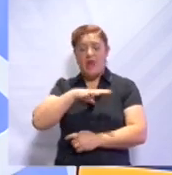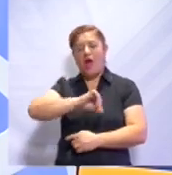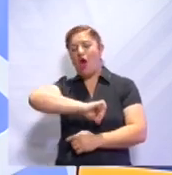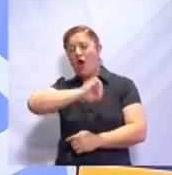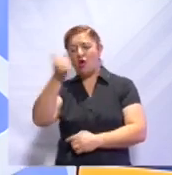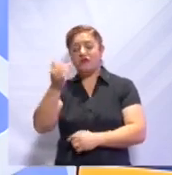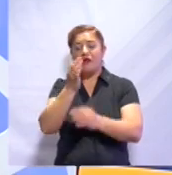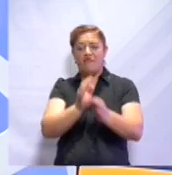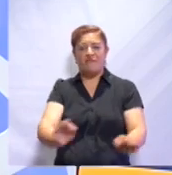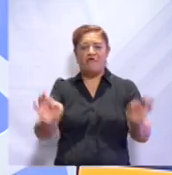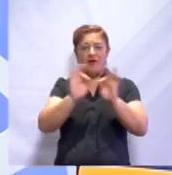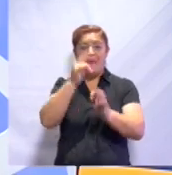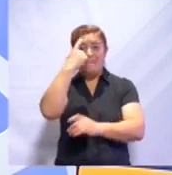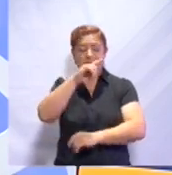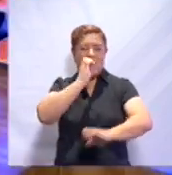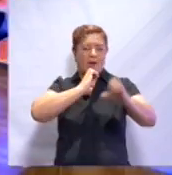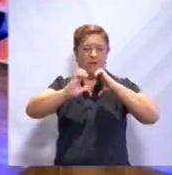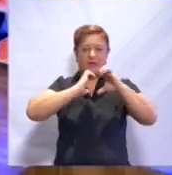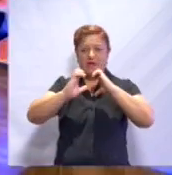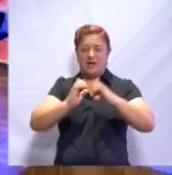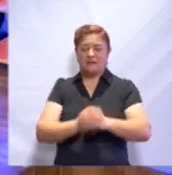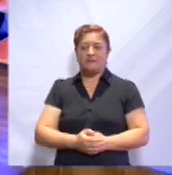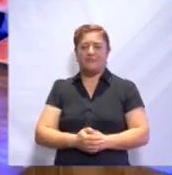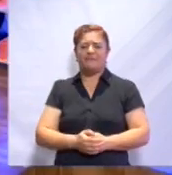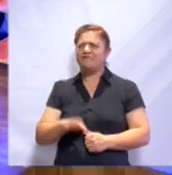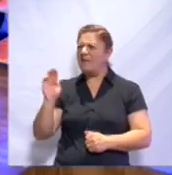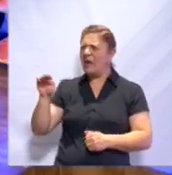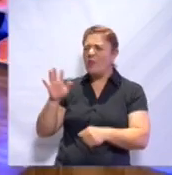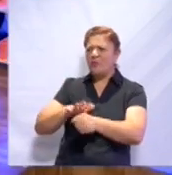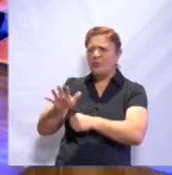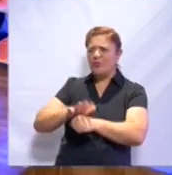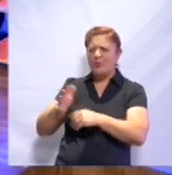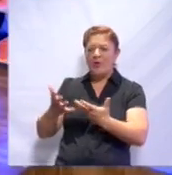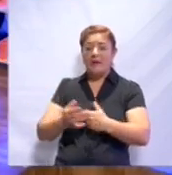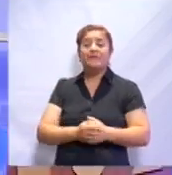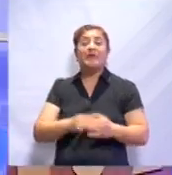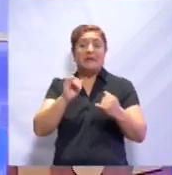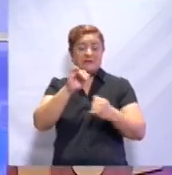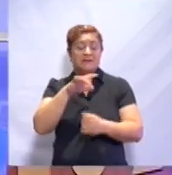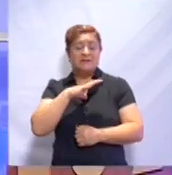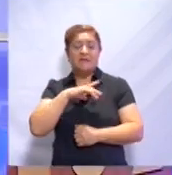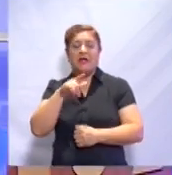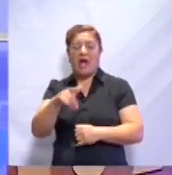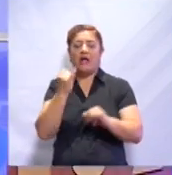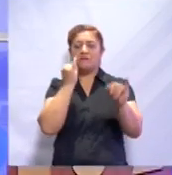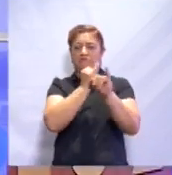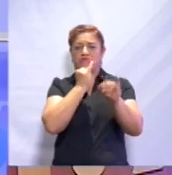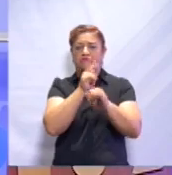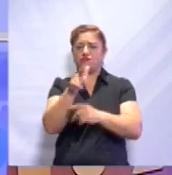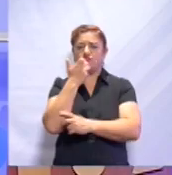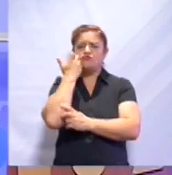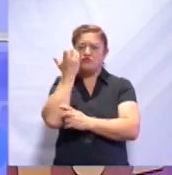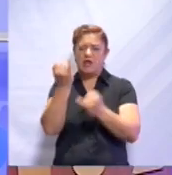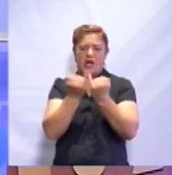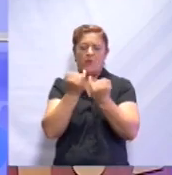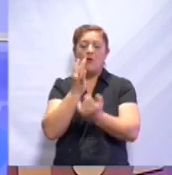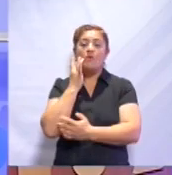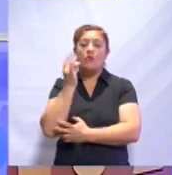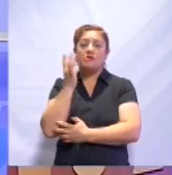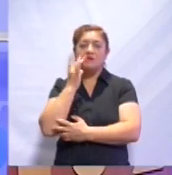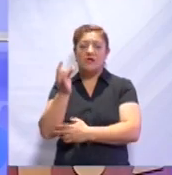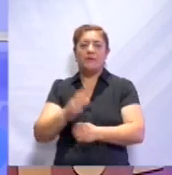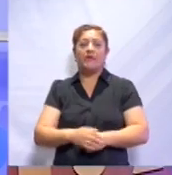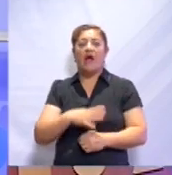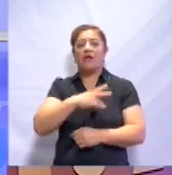métodos de comunicación, ¿como cuáles, Nico? Claro que sí, Viri. También contamos con redes sociales. Si quieres comunicarte a través del WhatsApp, puedes